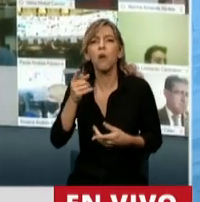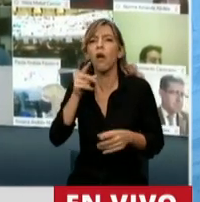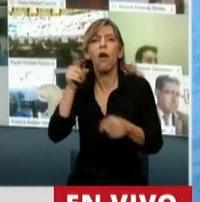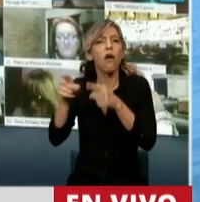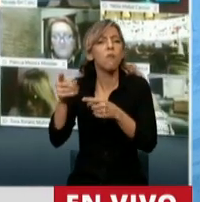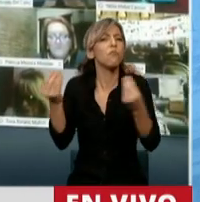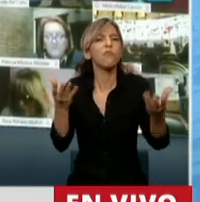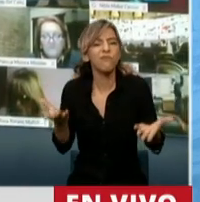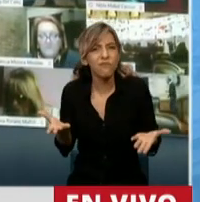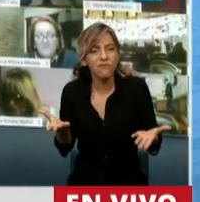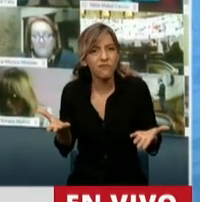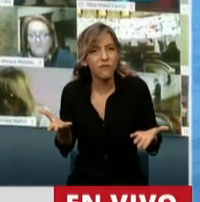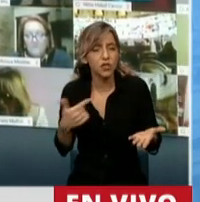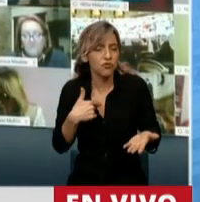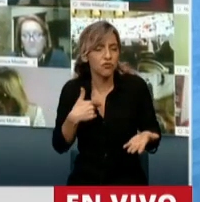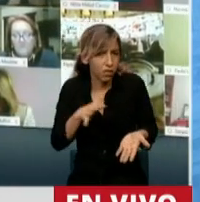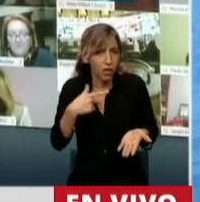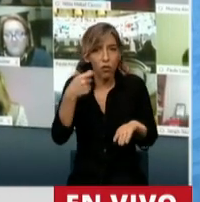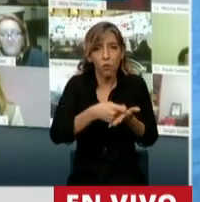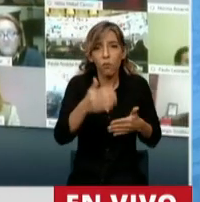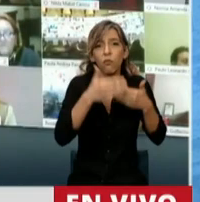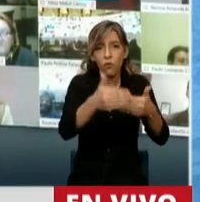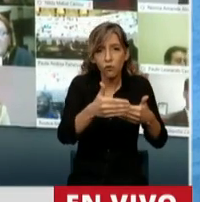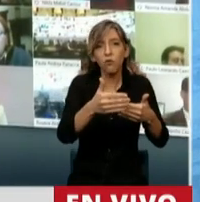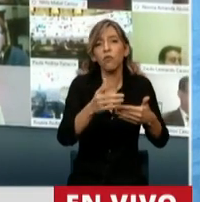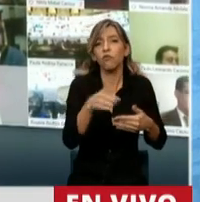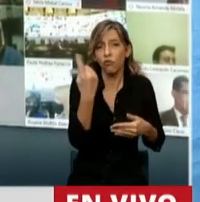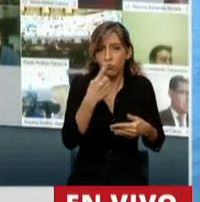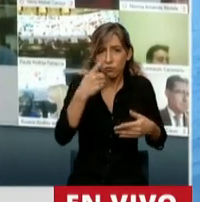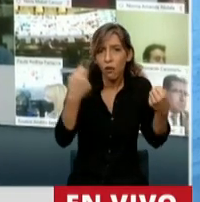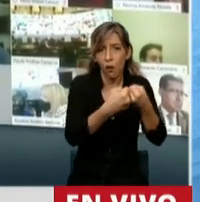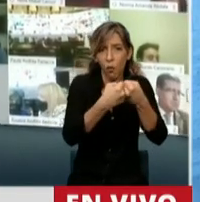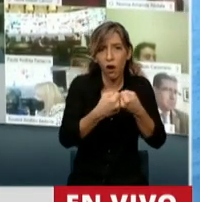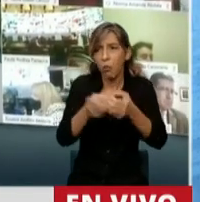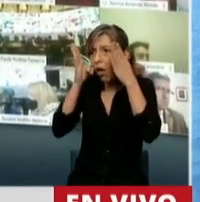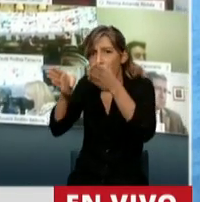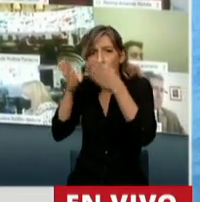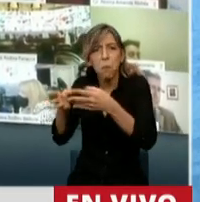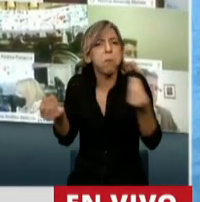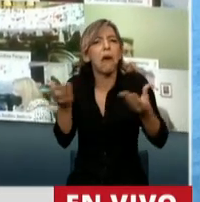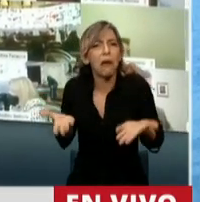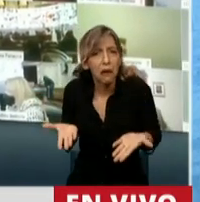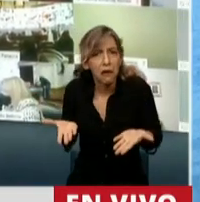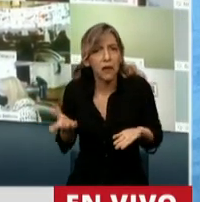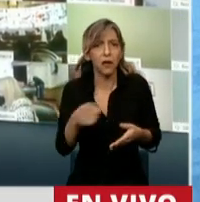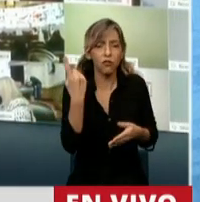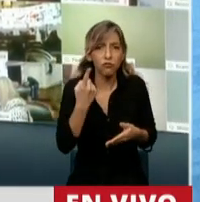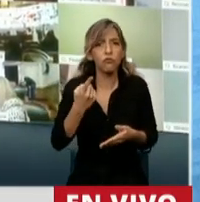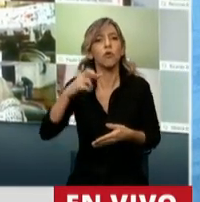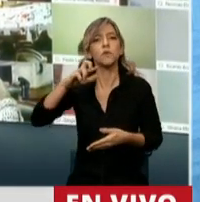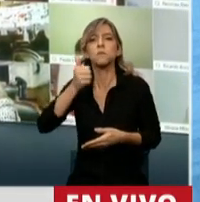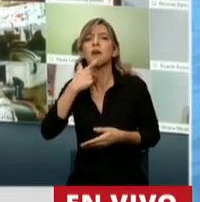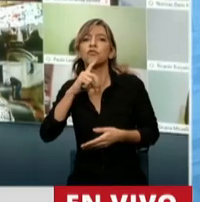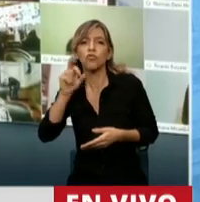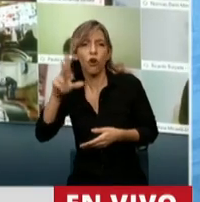Con la moratoria estamos de acuerdo con el presidente de la comisión, con el diputado Pastor y el diputado de las Pinas. Trabajamos,